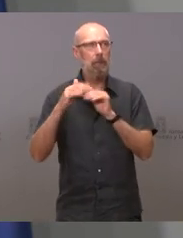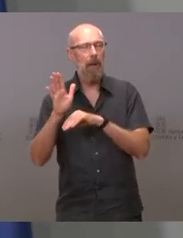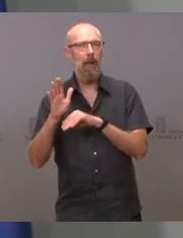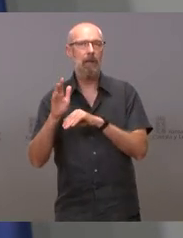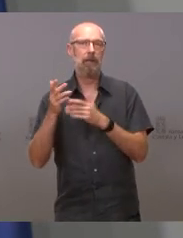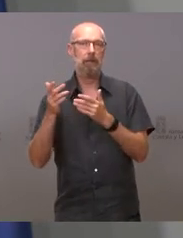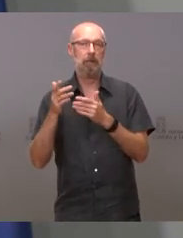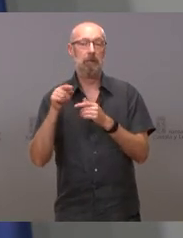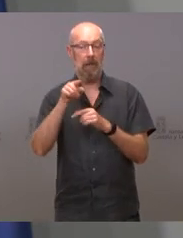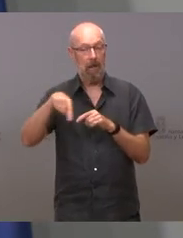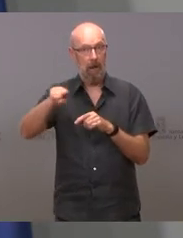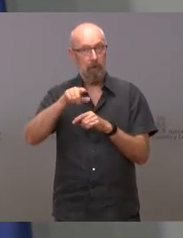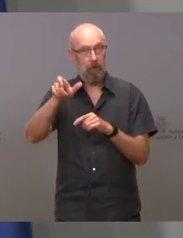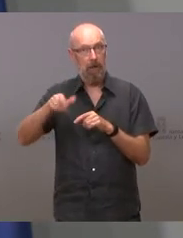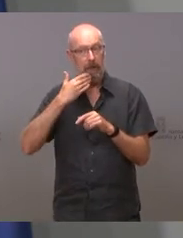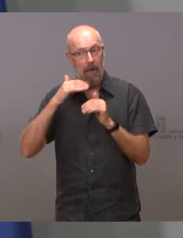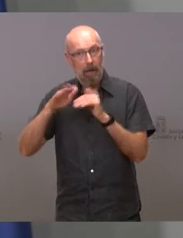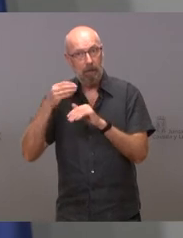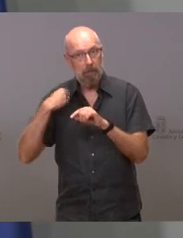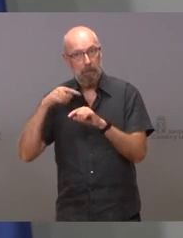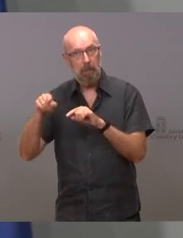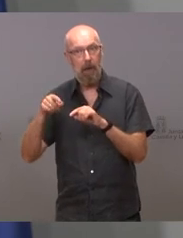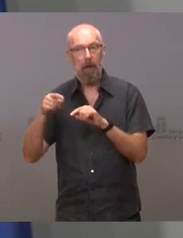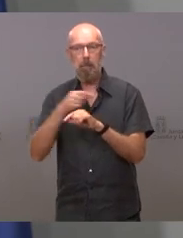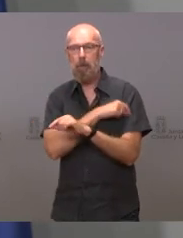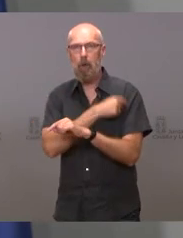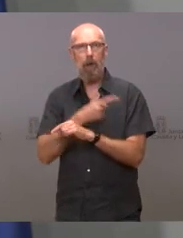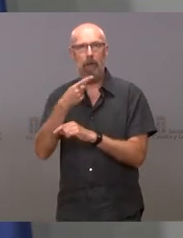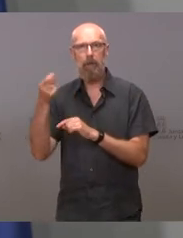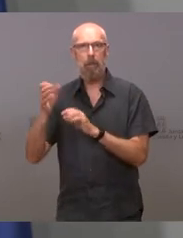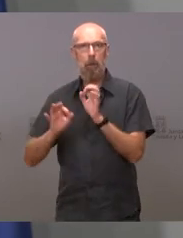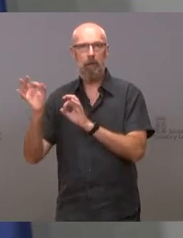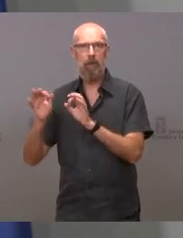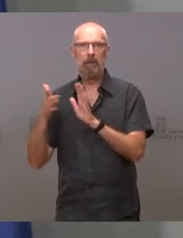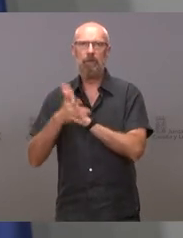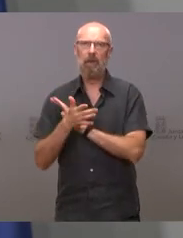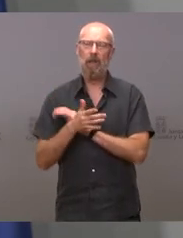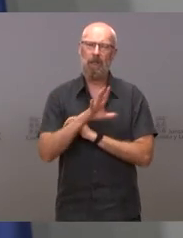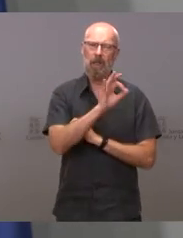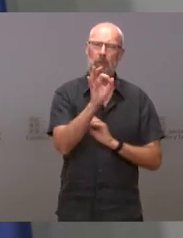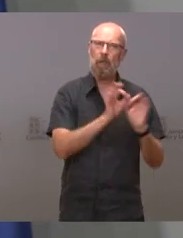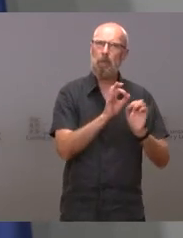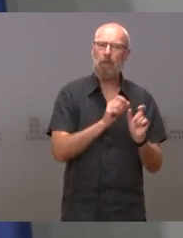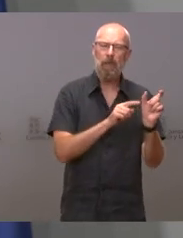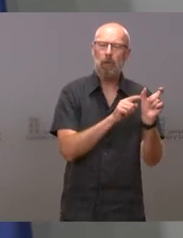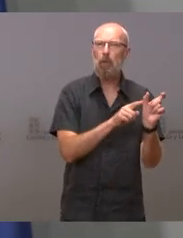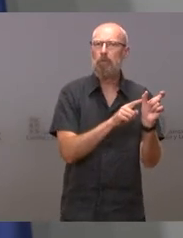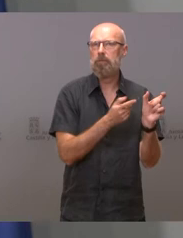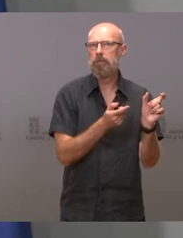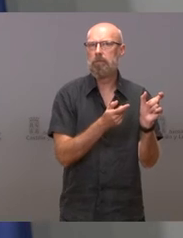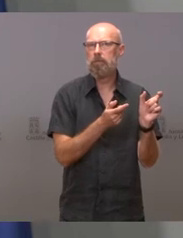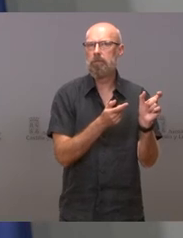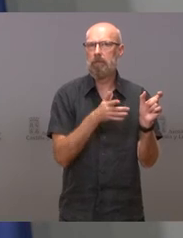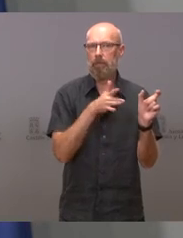teóricamente al 100 por ciento. Por tanto, ese 50 por ciento es una buena señal de que